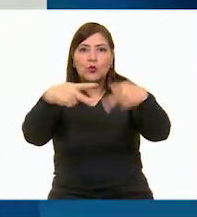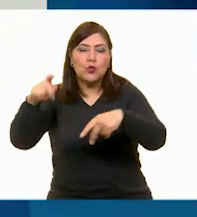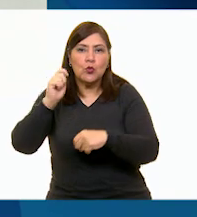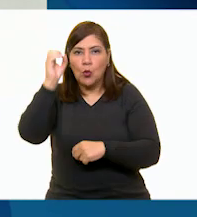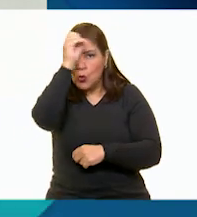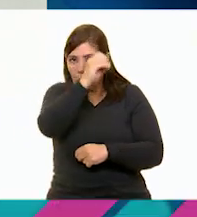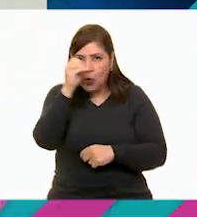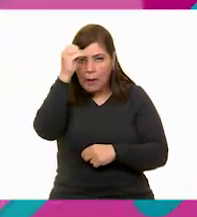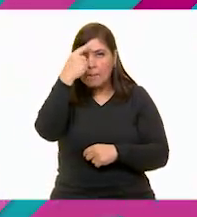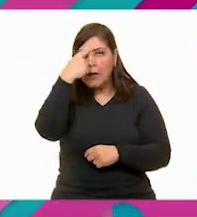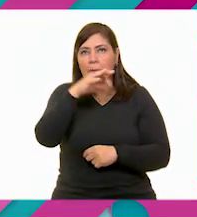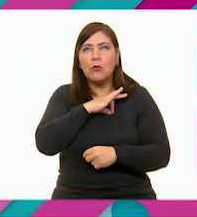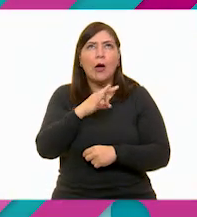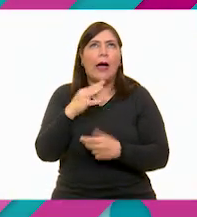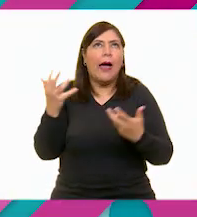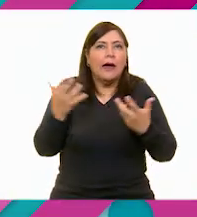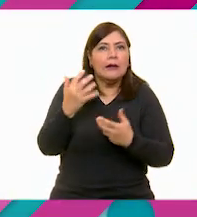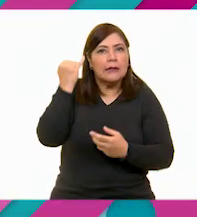una idea.